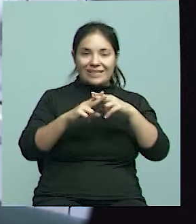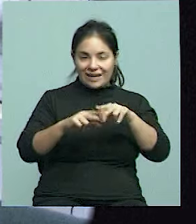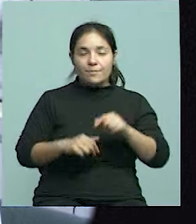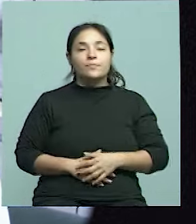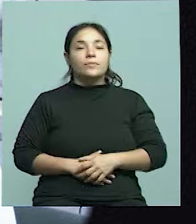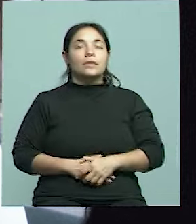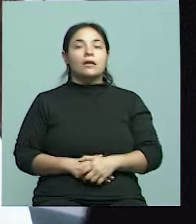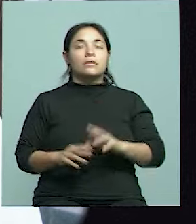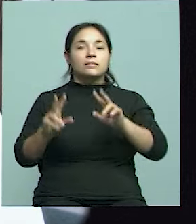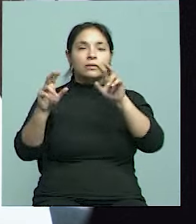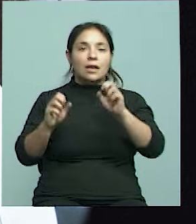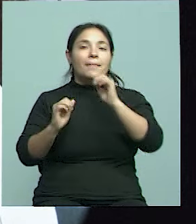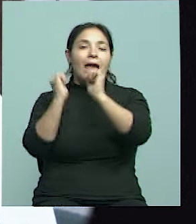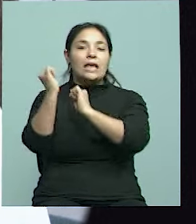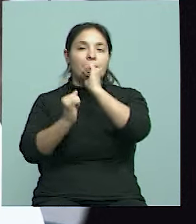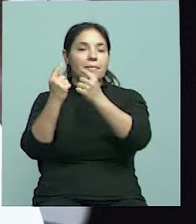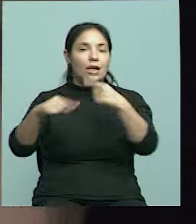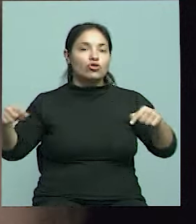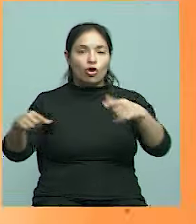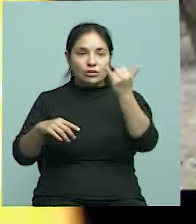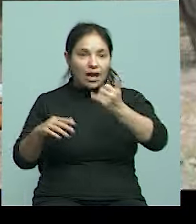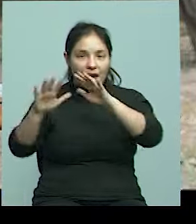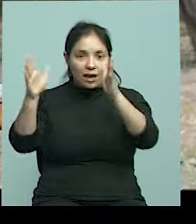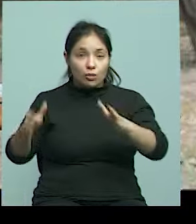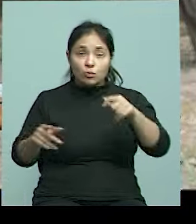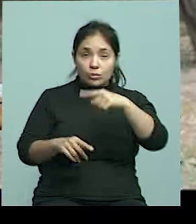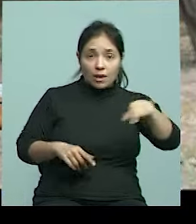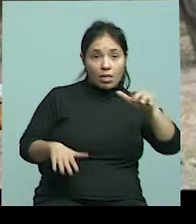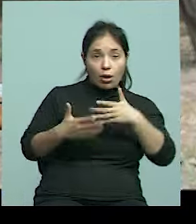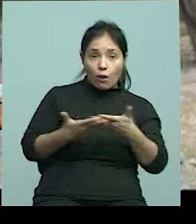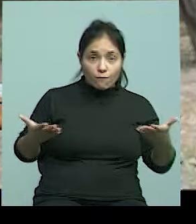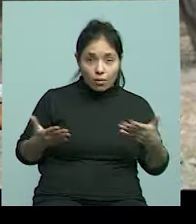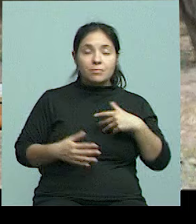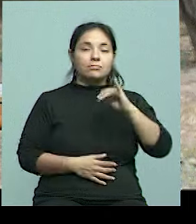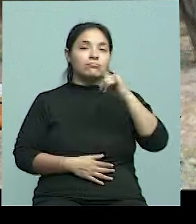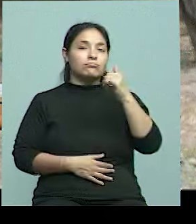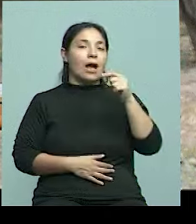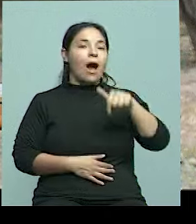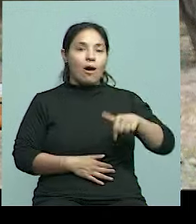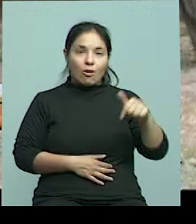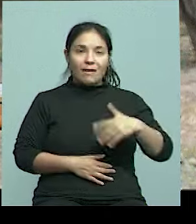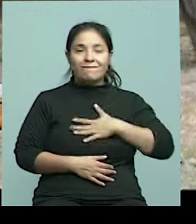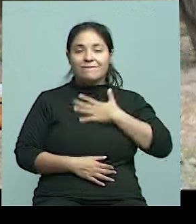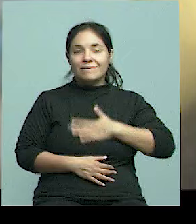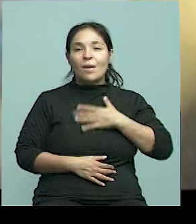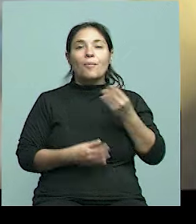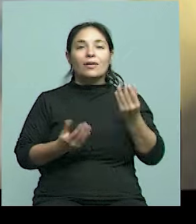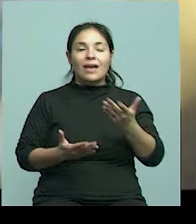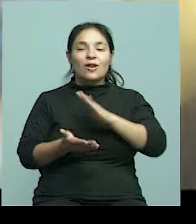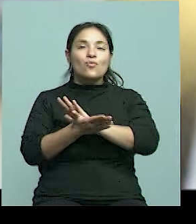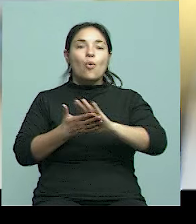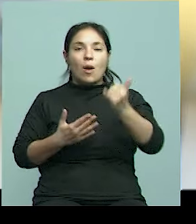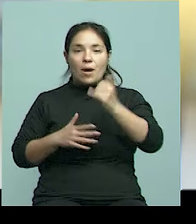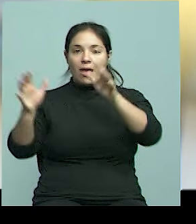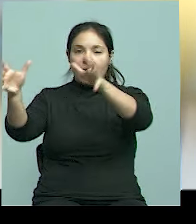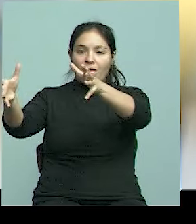de equipamiento están conformes? En materia de equipamiento, sí. Sí, estamos ahora contentas que recibimos un nuevo